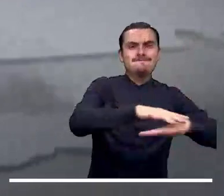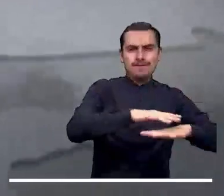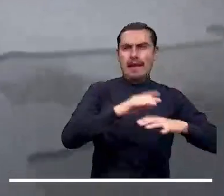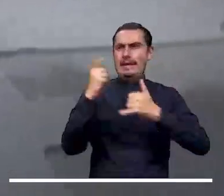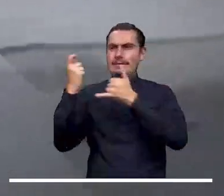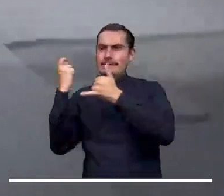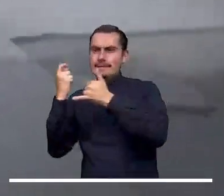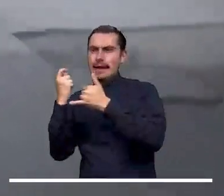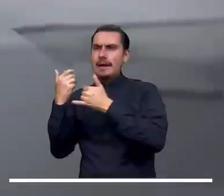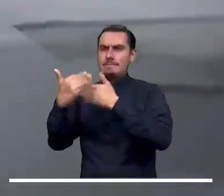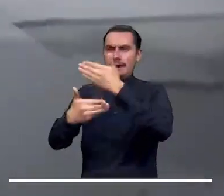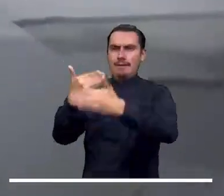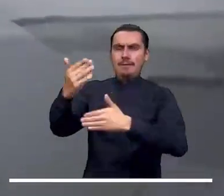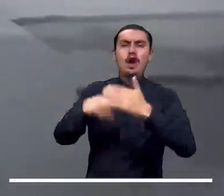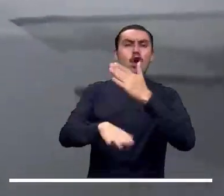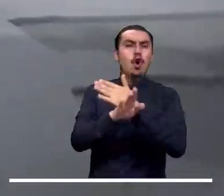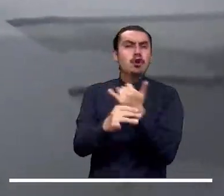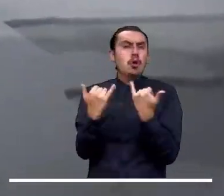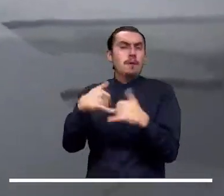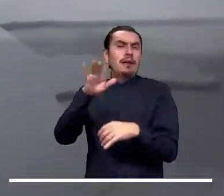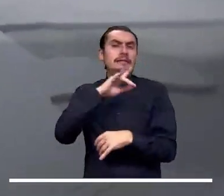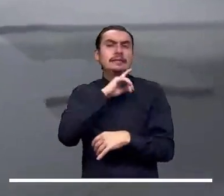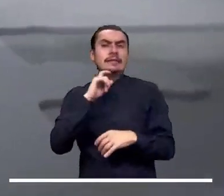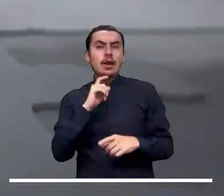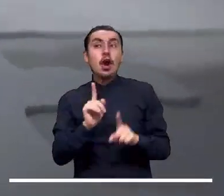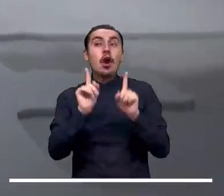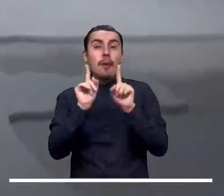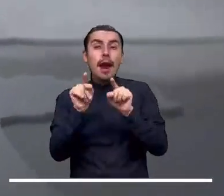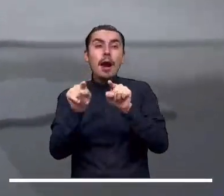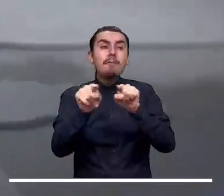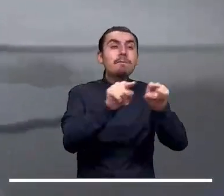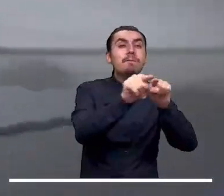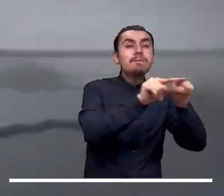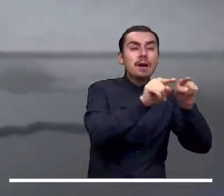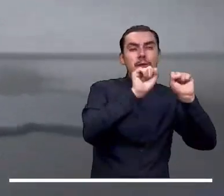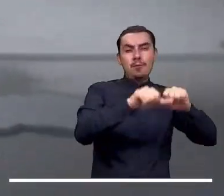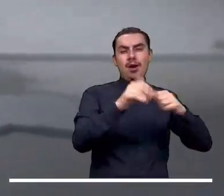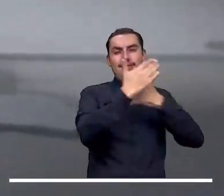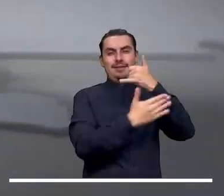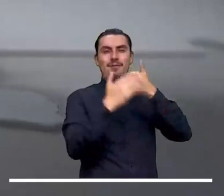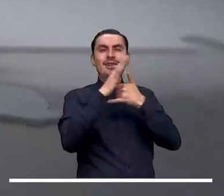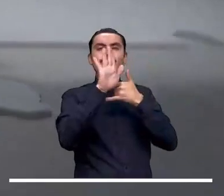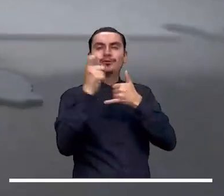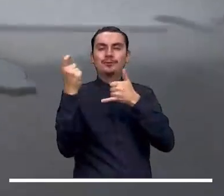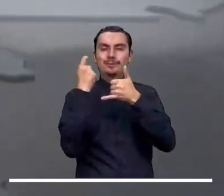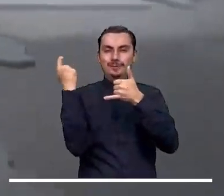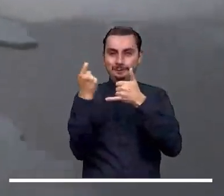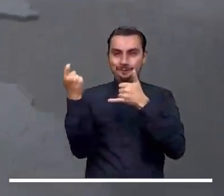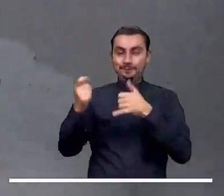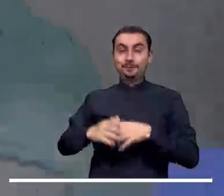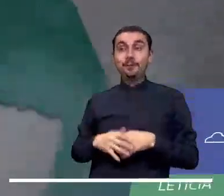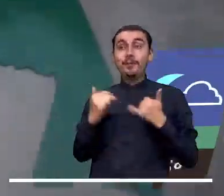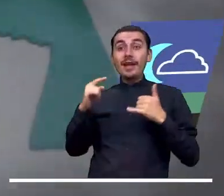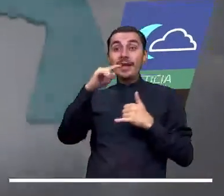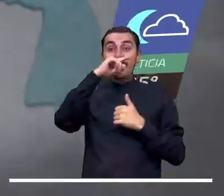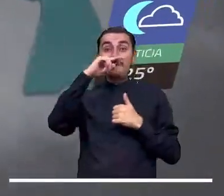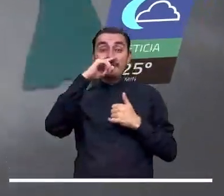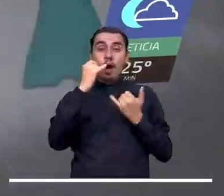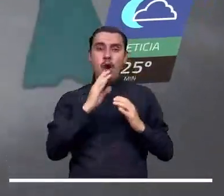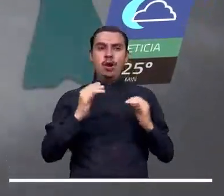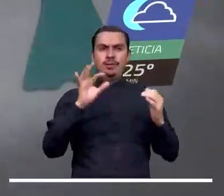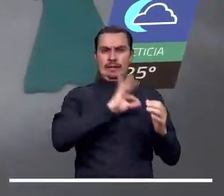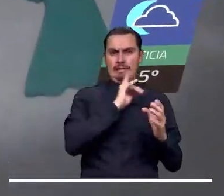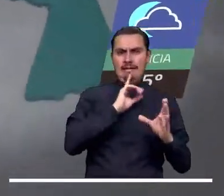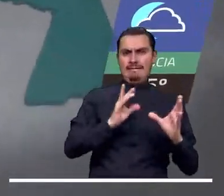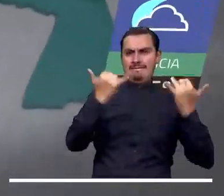la jornada con lluvias en los departamentos de Arauca, Bichada y Chubascos Ligeros en Meta y Casanare. La Amazonía